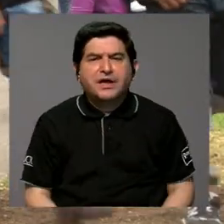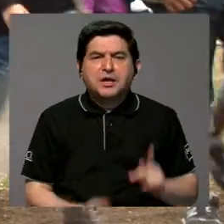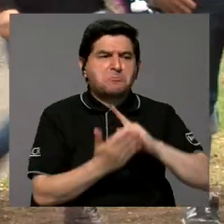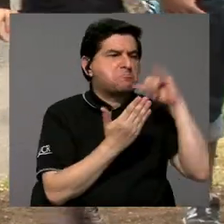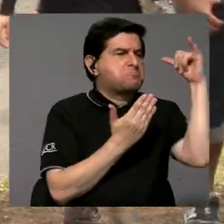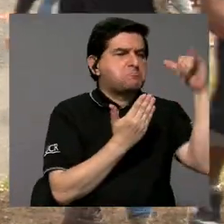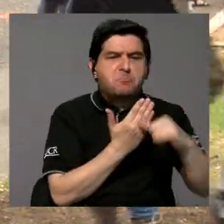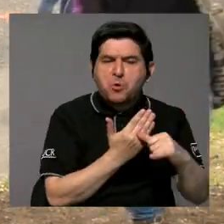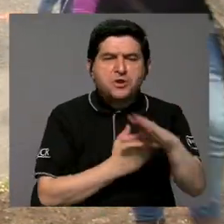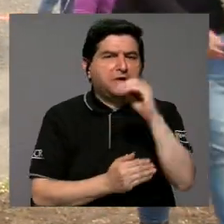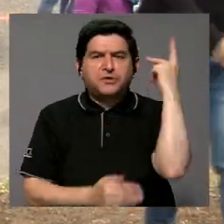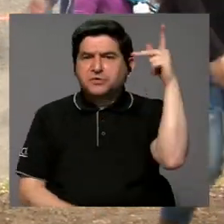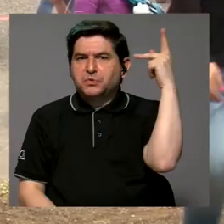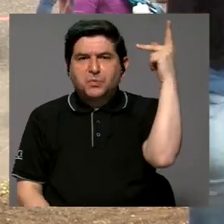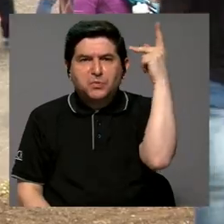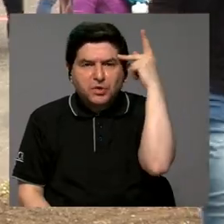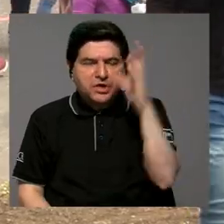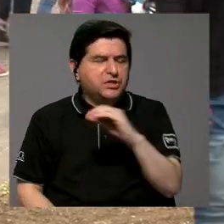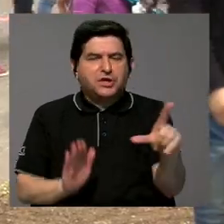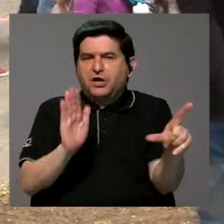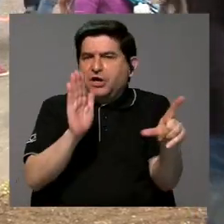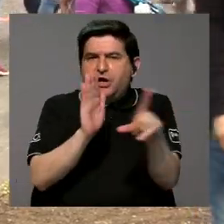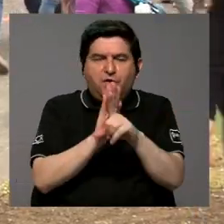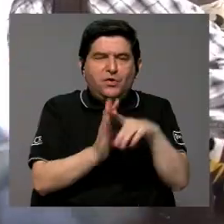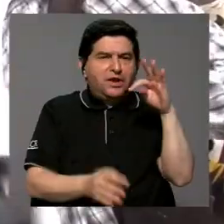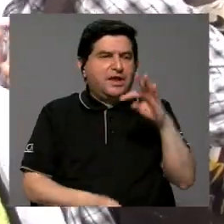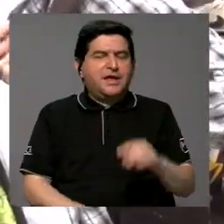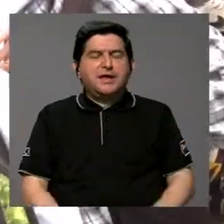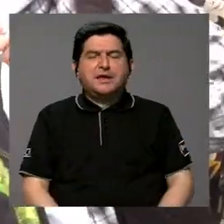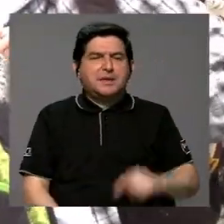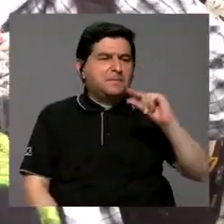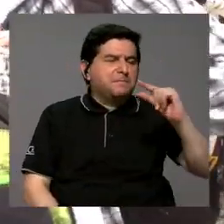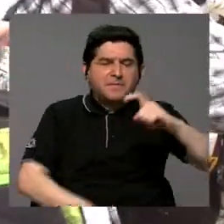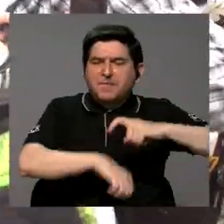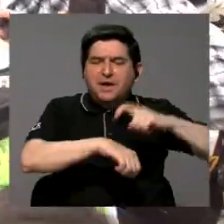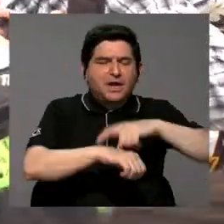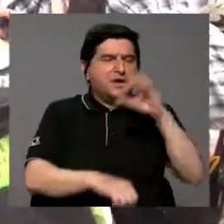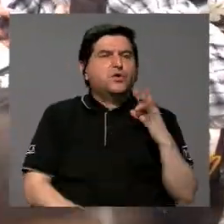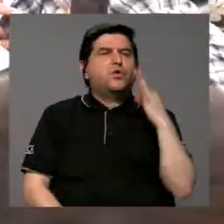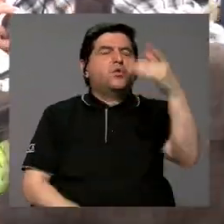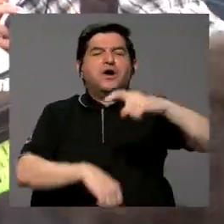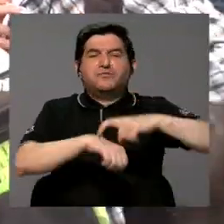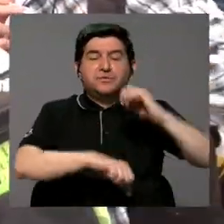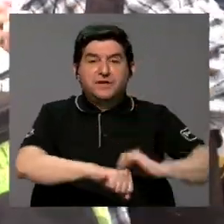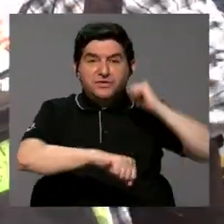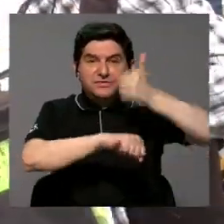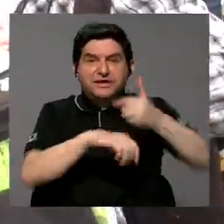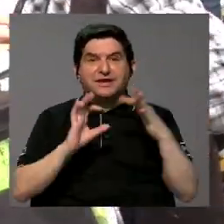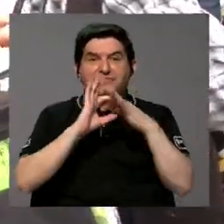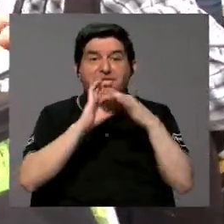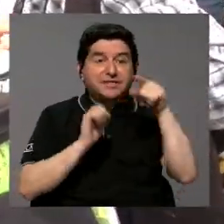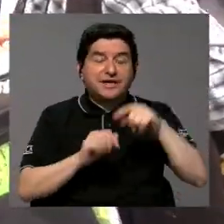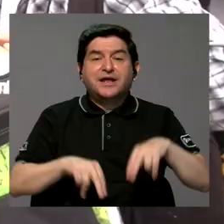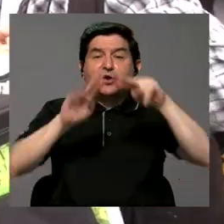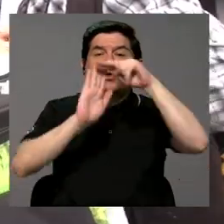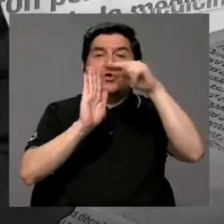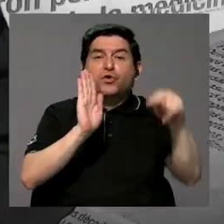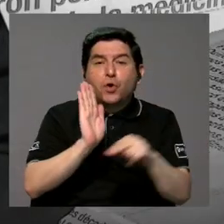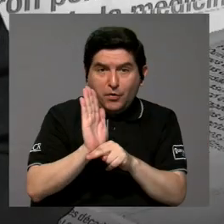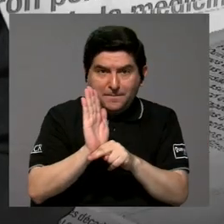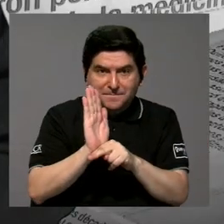proyecto, cualquier política, cualquier legislación de corto, mediano o largo plazo, la teníamos que definir con base en ese marco,